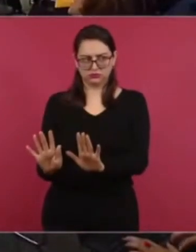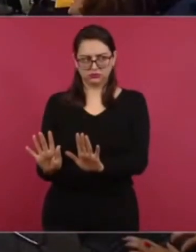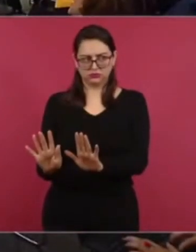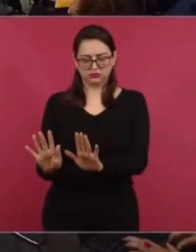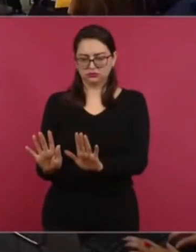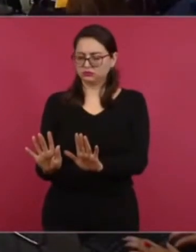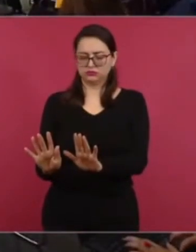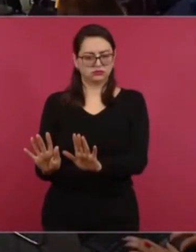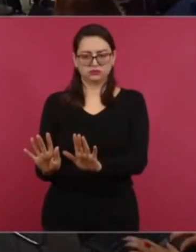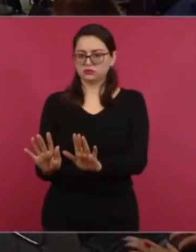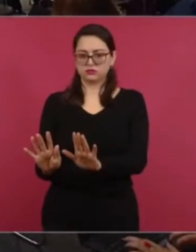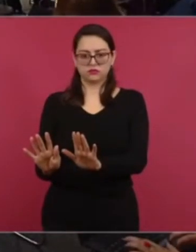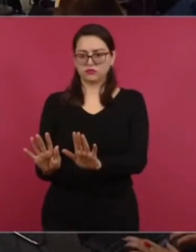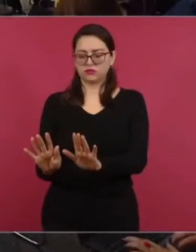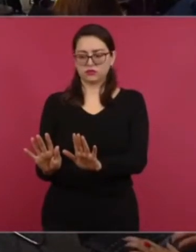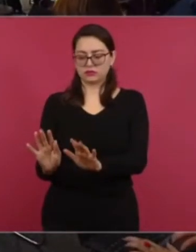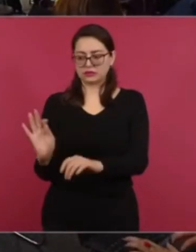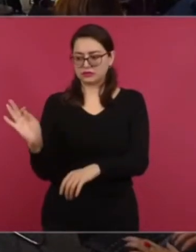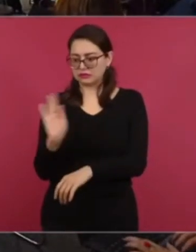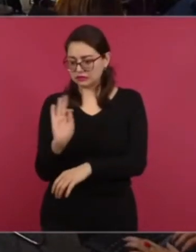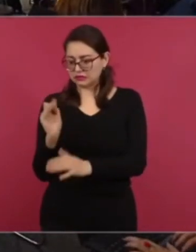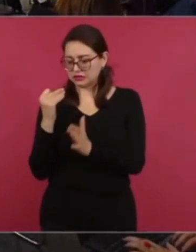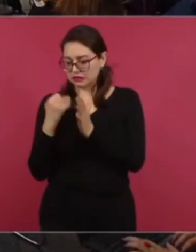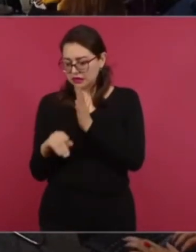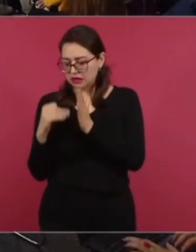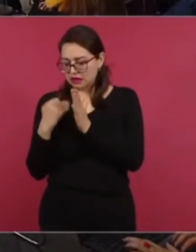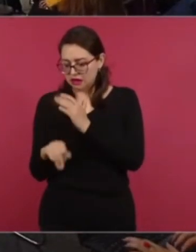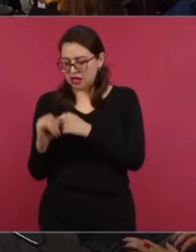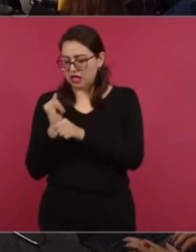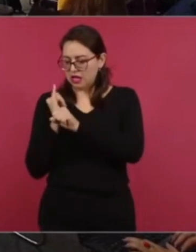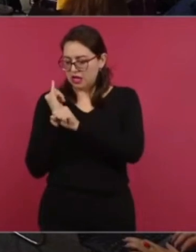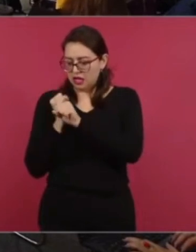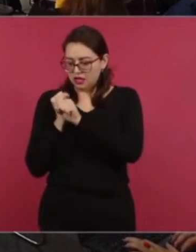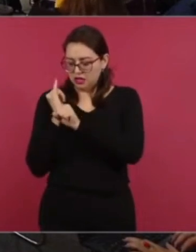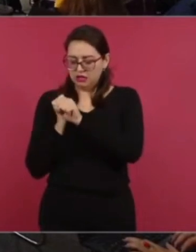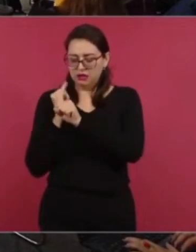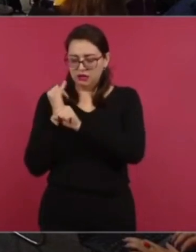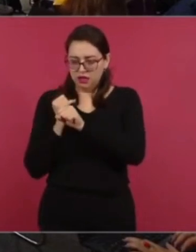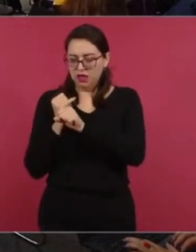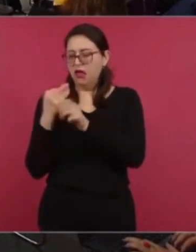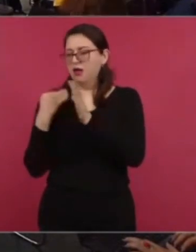la ineficiencia o mala fe